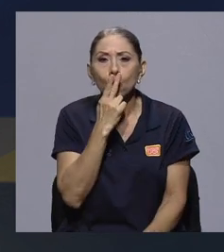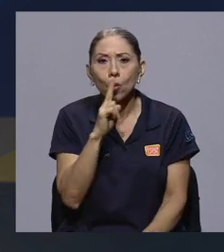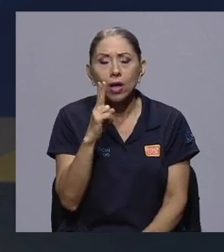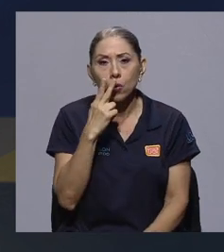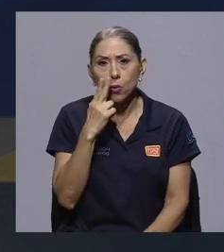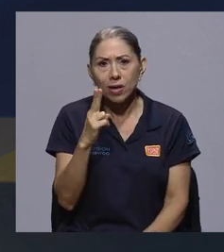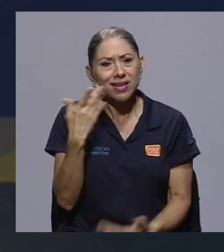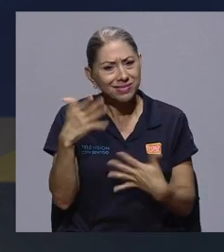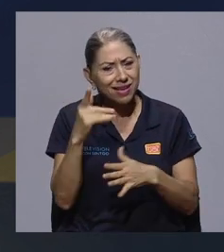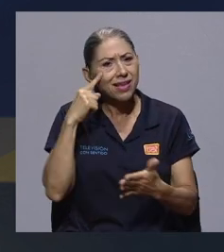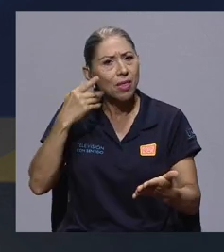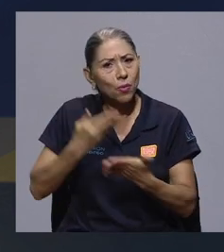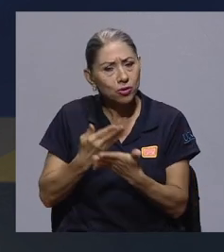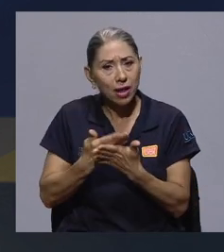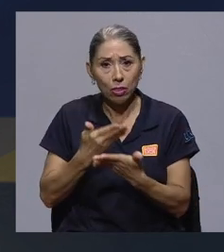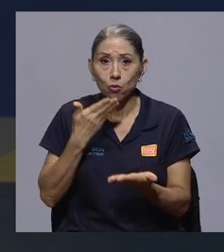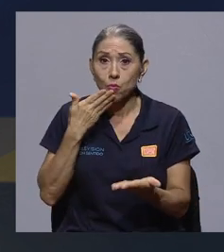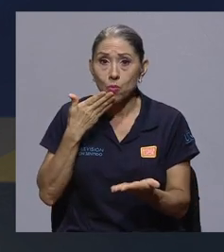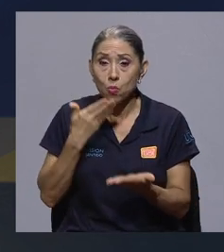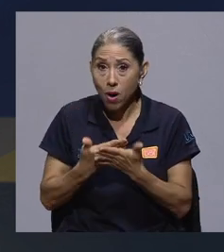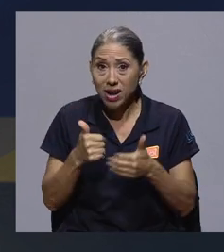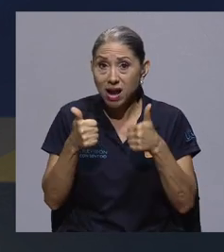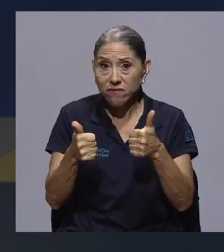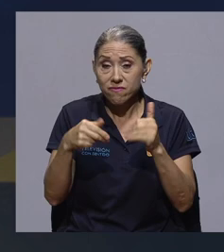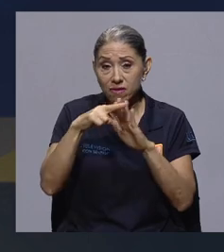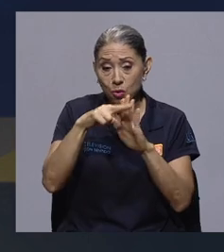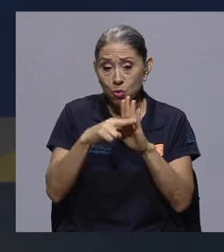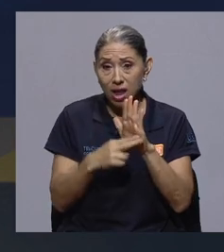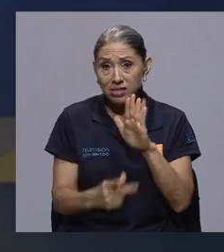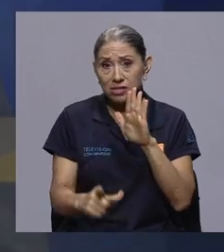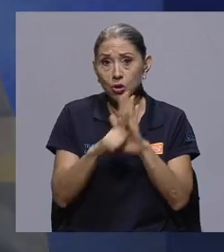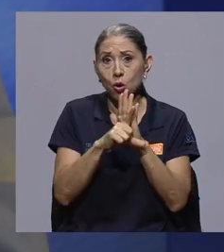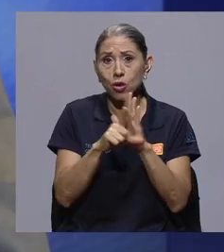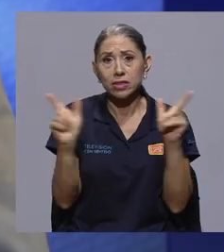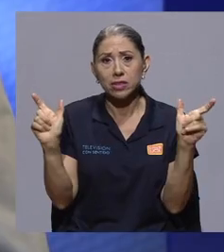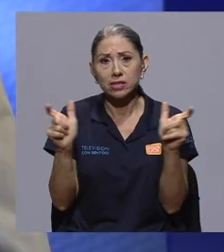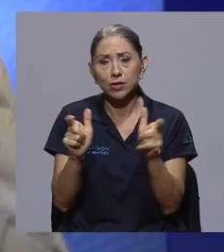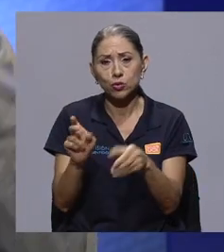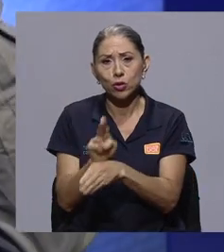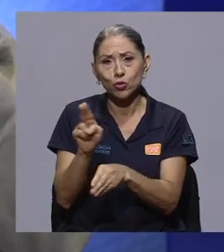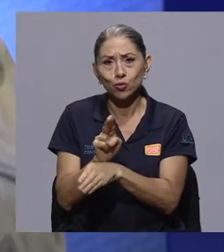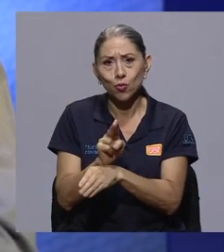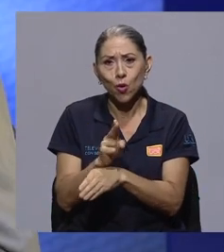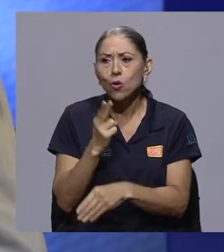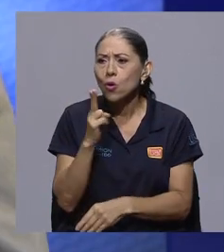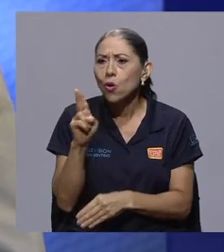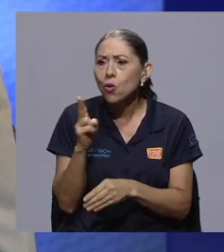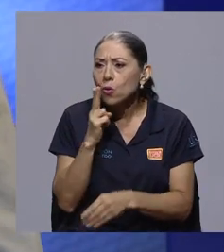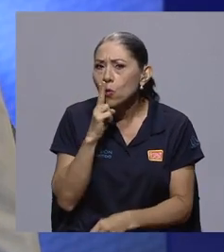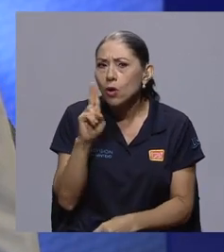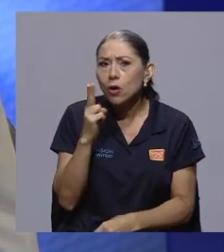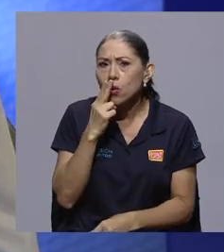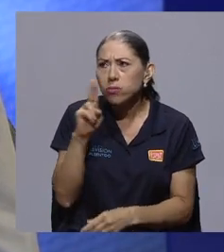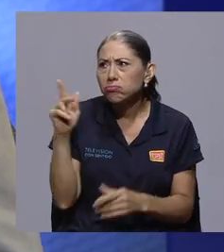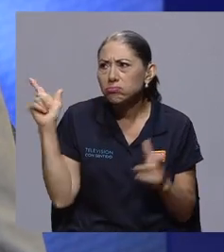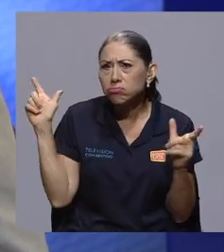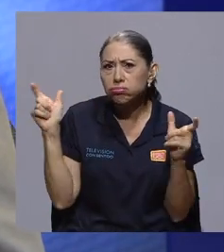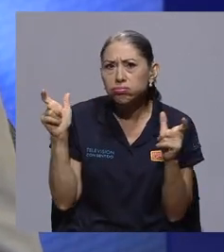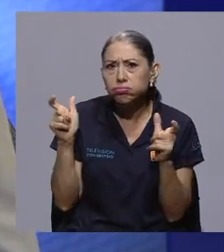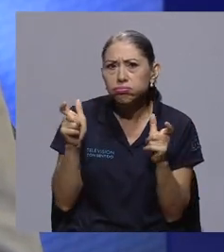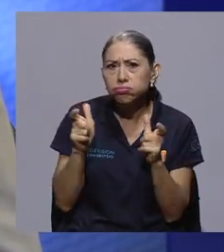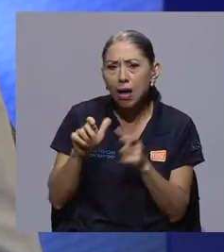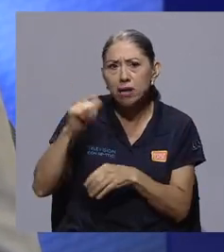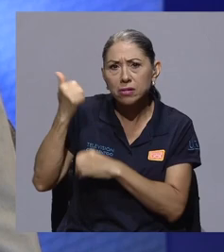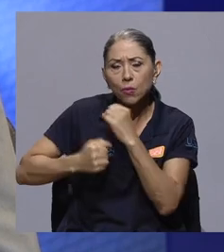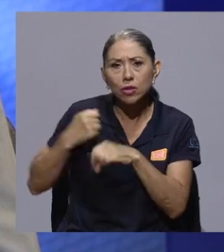que una buena regulación disminuye el consumo y cómo el consumo de tabaco viene de picada desde hace como 10 años y se